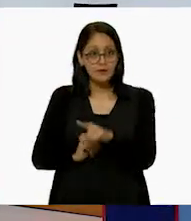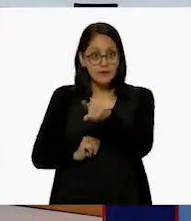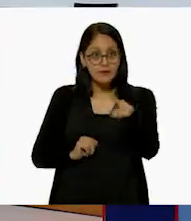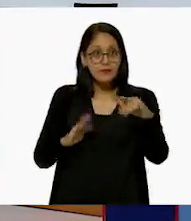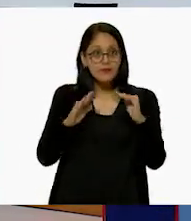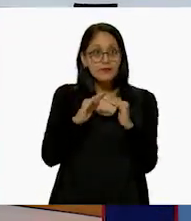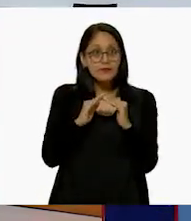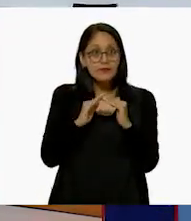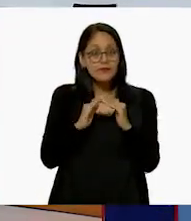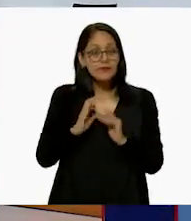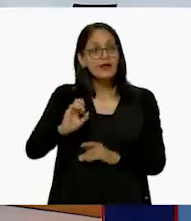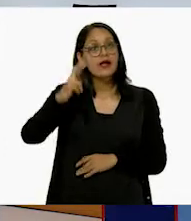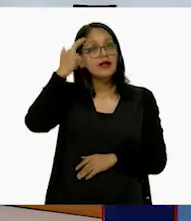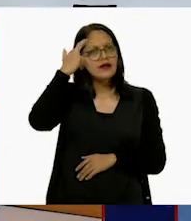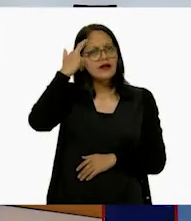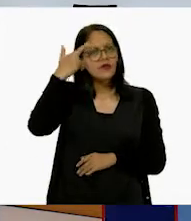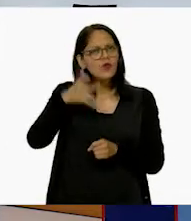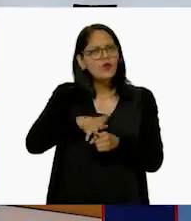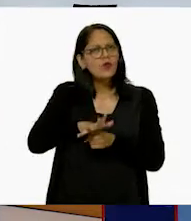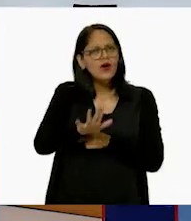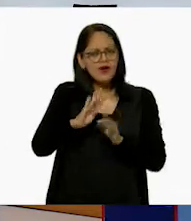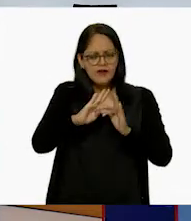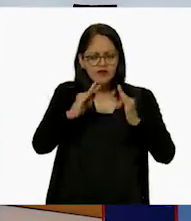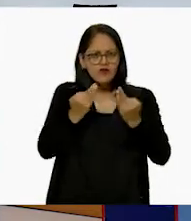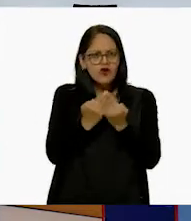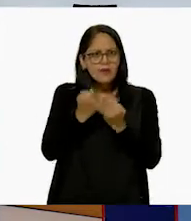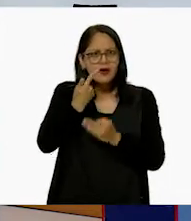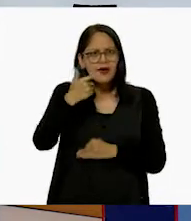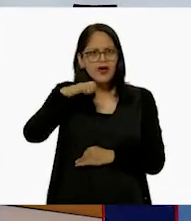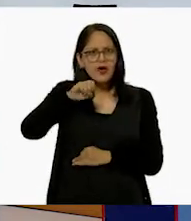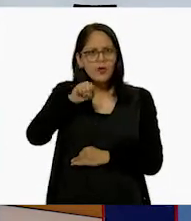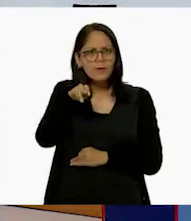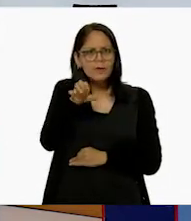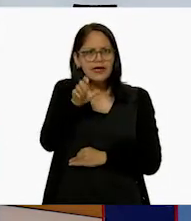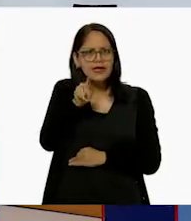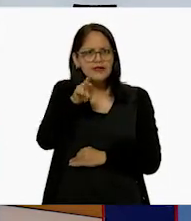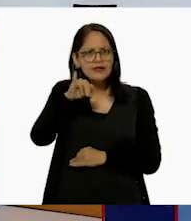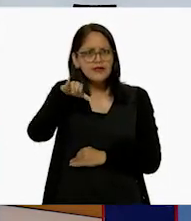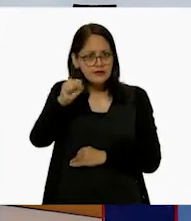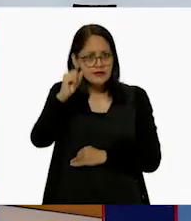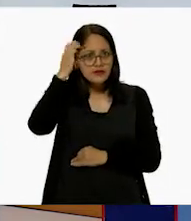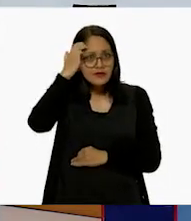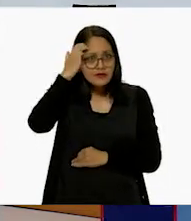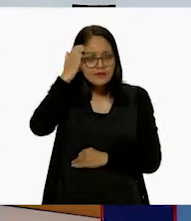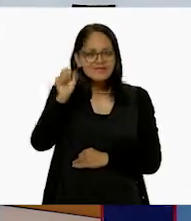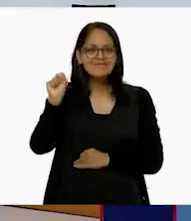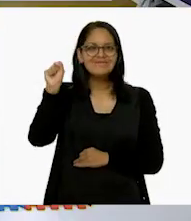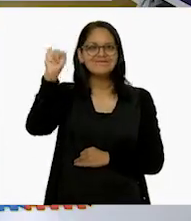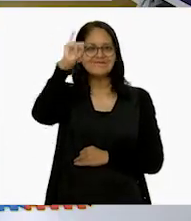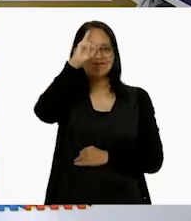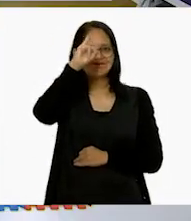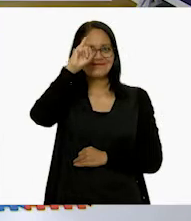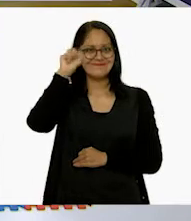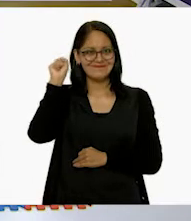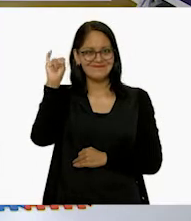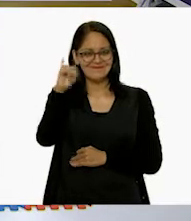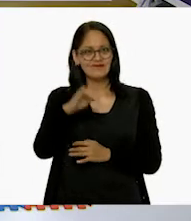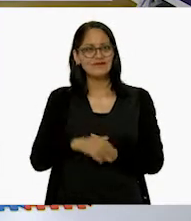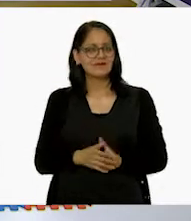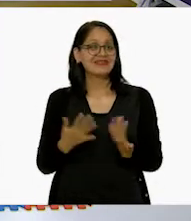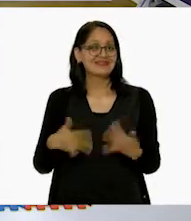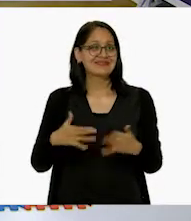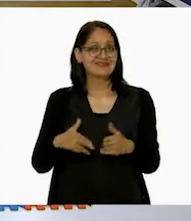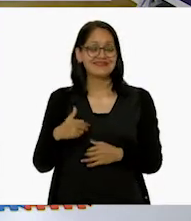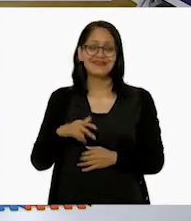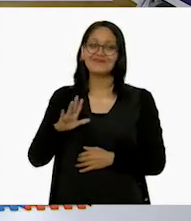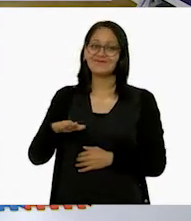en casa, ¿recuerdan cuáles son algunas figuras geométricas que hemos aprendido? ¡Sí! ¡Ay! La verdad